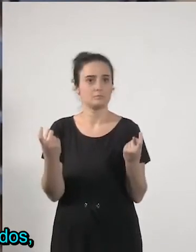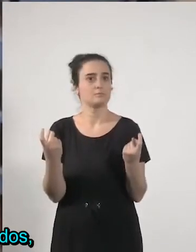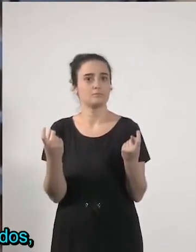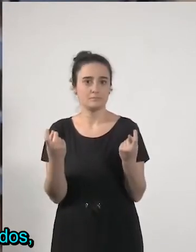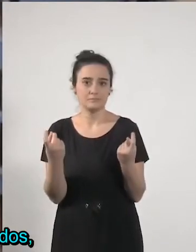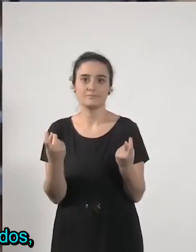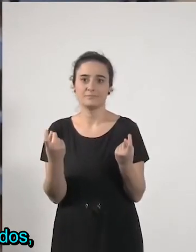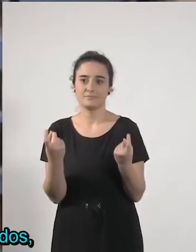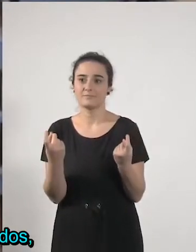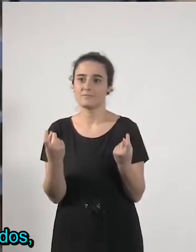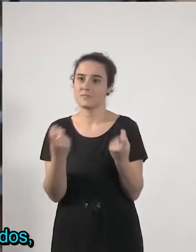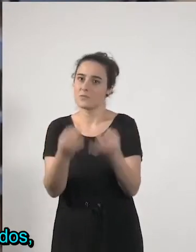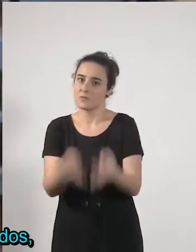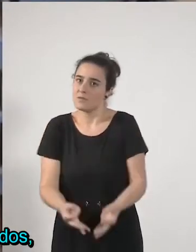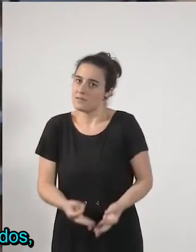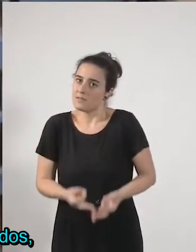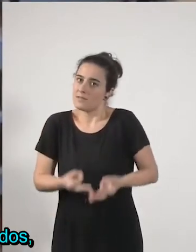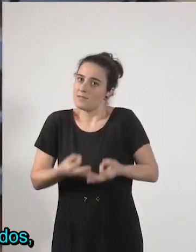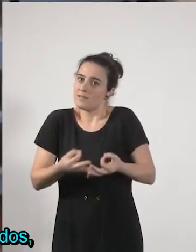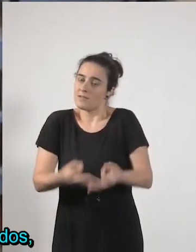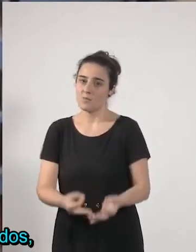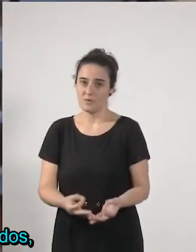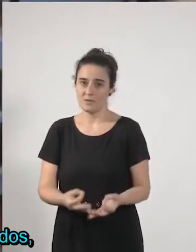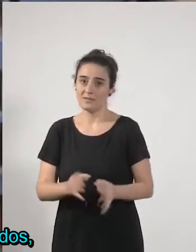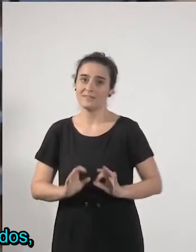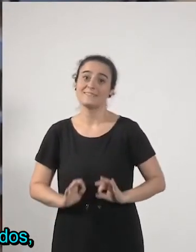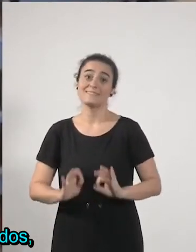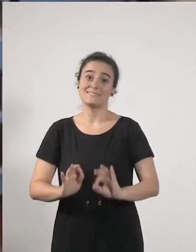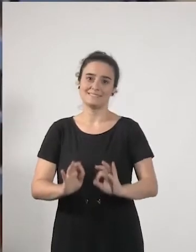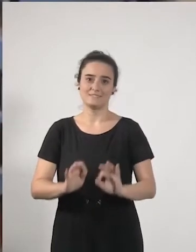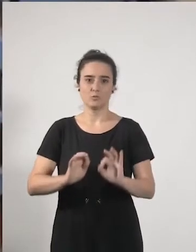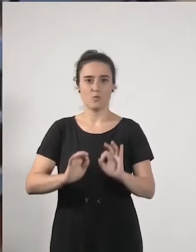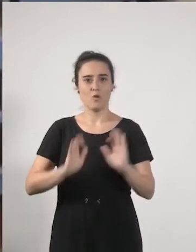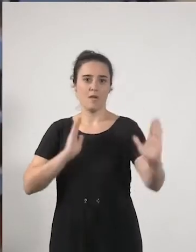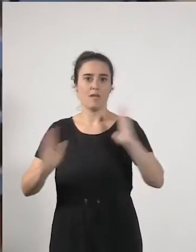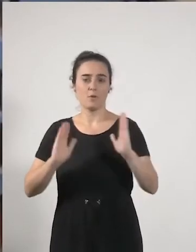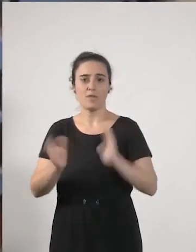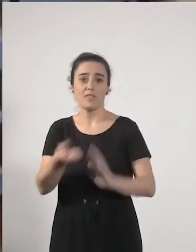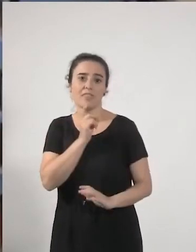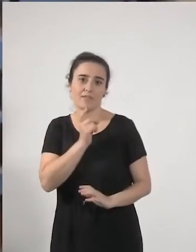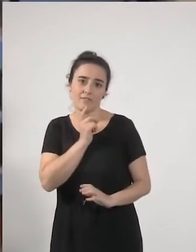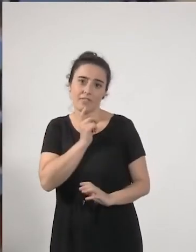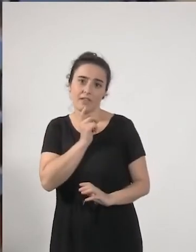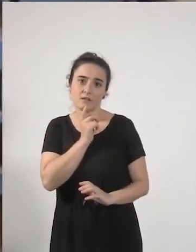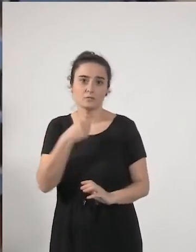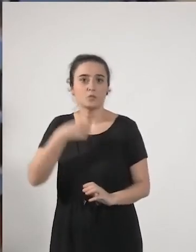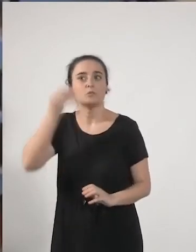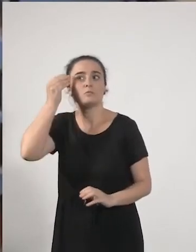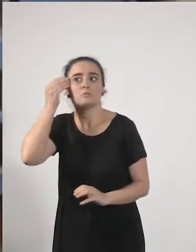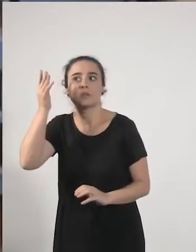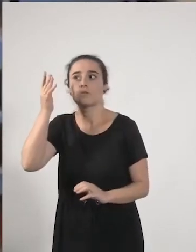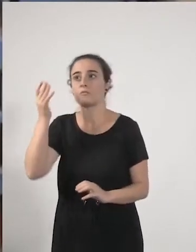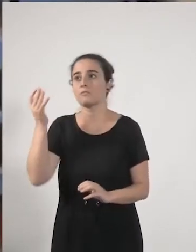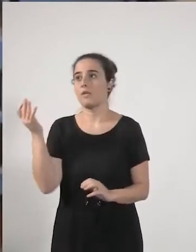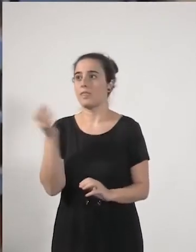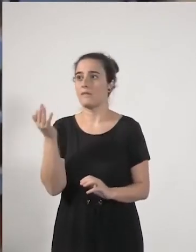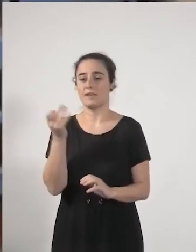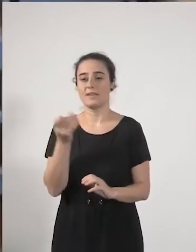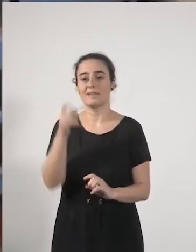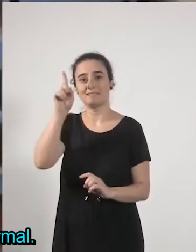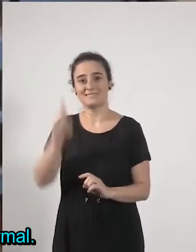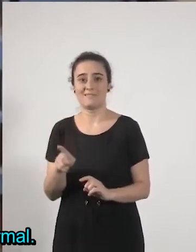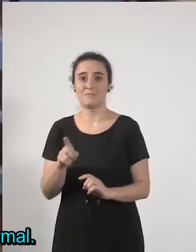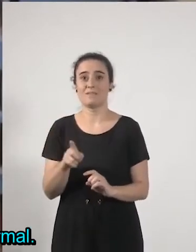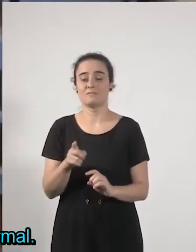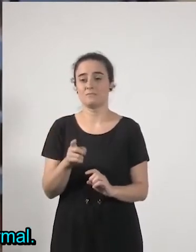siempre y más en tiempos complicados pues habría que ser habría que extenderlos también